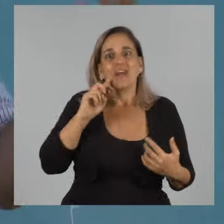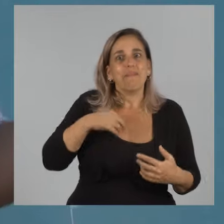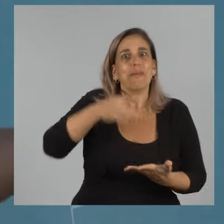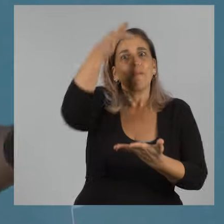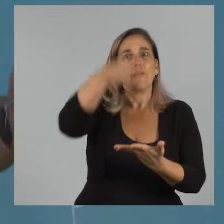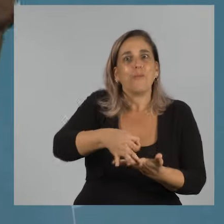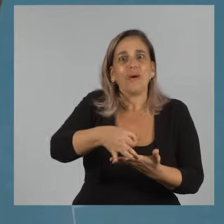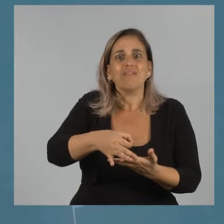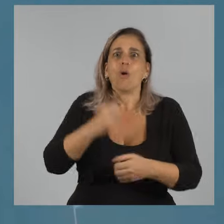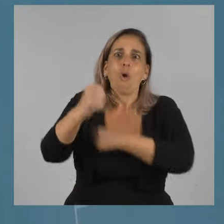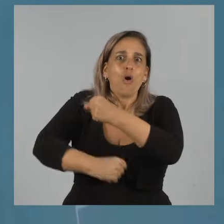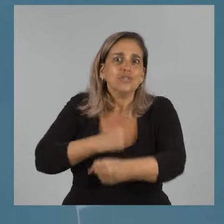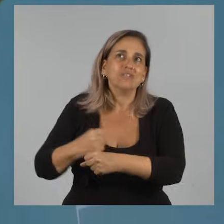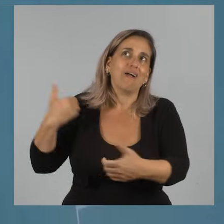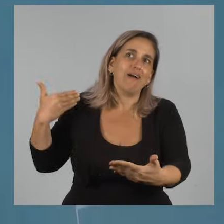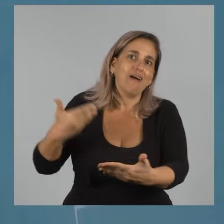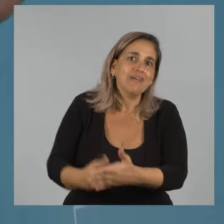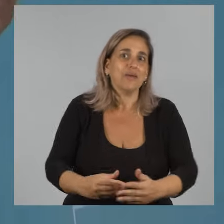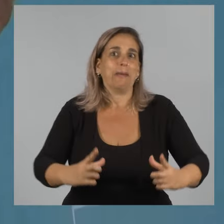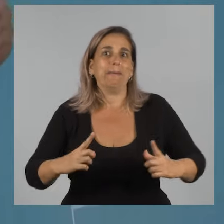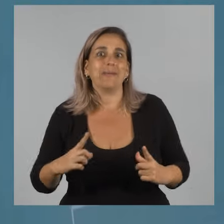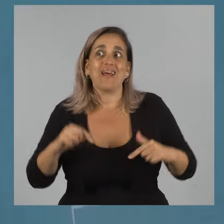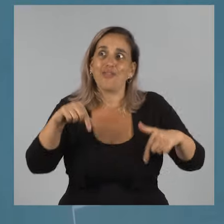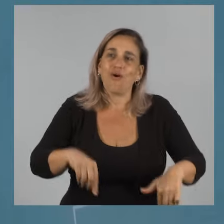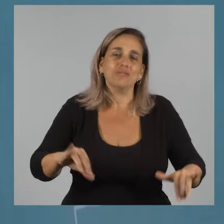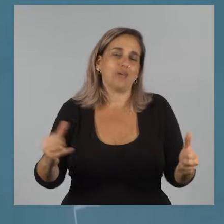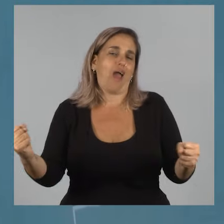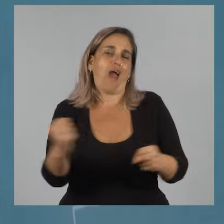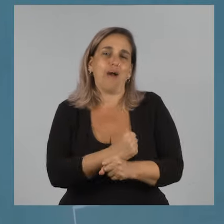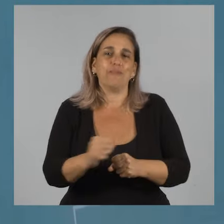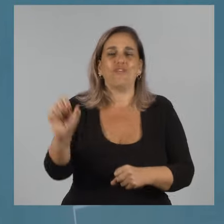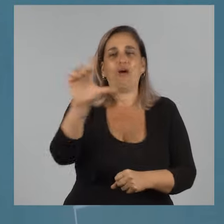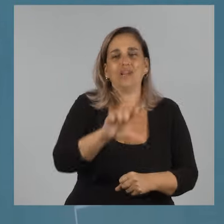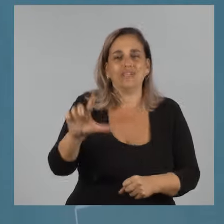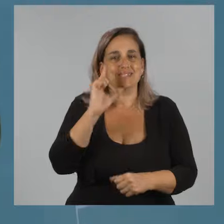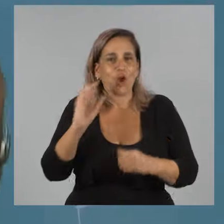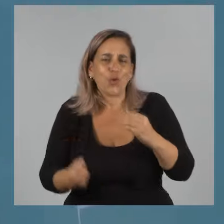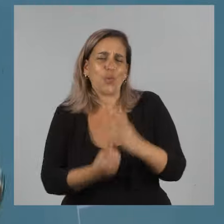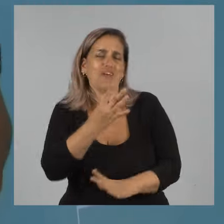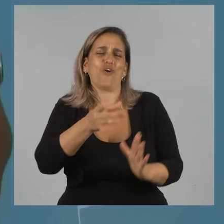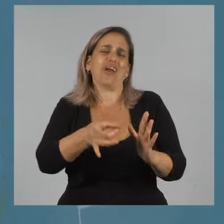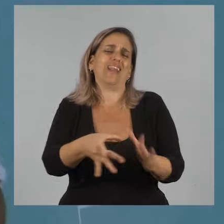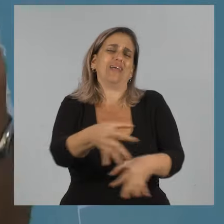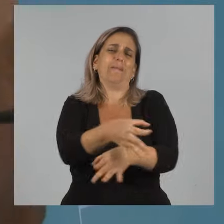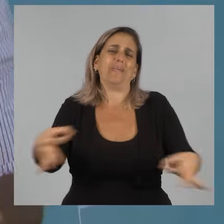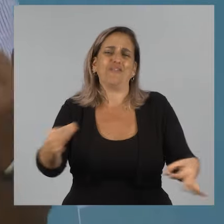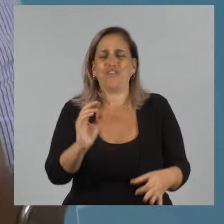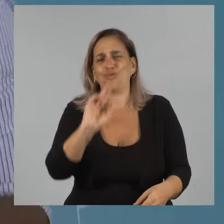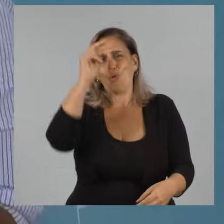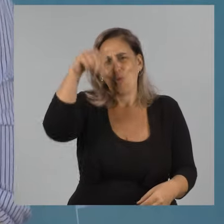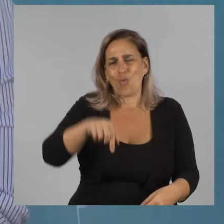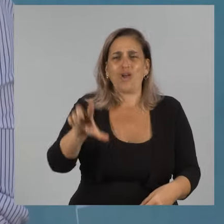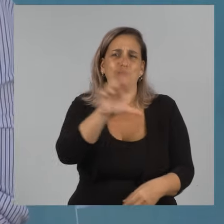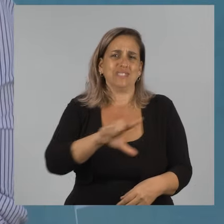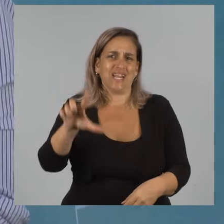Que mi pueblo, tantos años después de los que fuimos pioneros, hoy sea pionero en tener un liceo de primer nivel nacional,